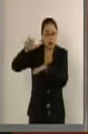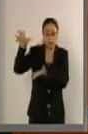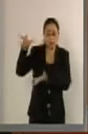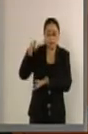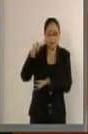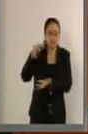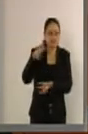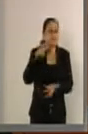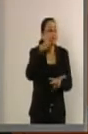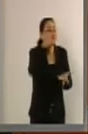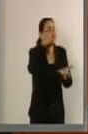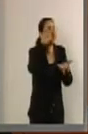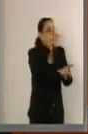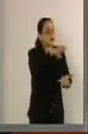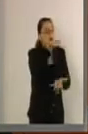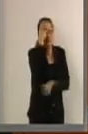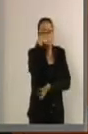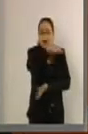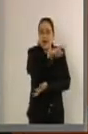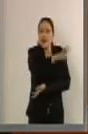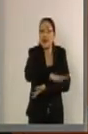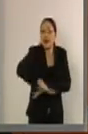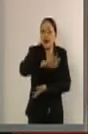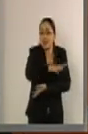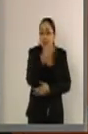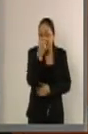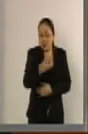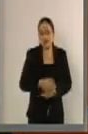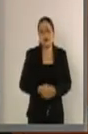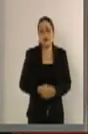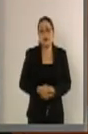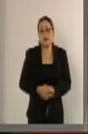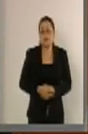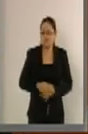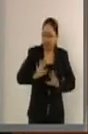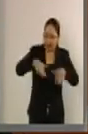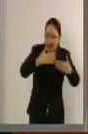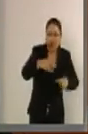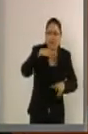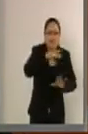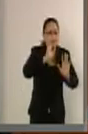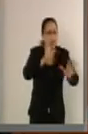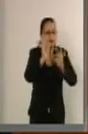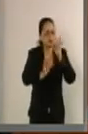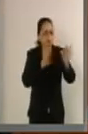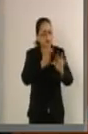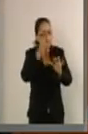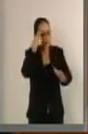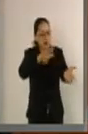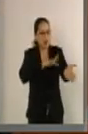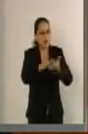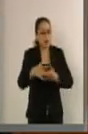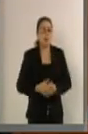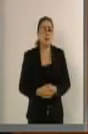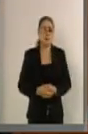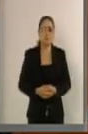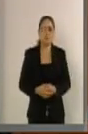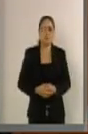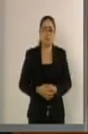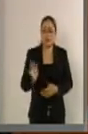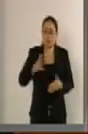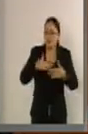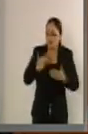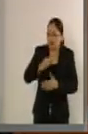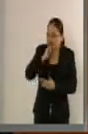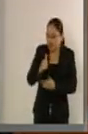sus necesidades. Que lleguen rápido y que lleguen bien. A la desconfianza hay que